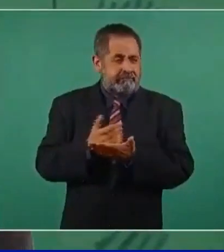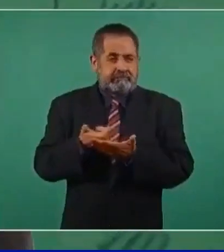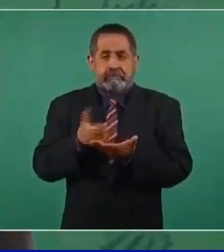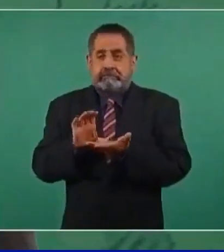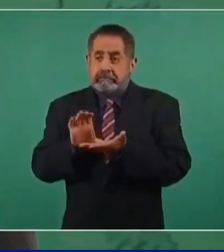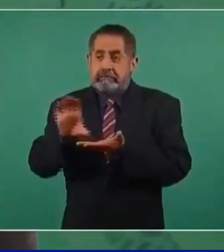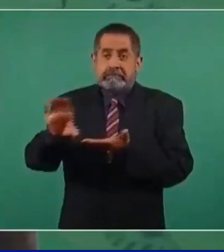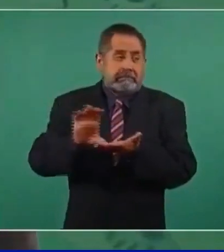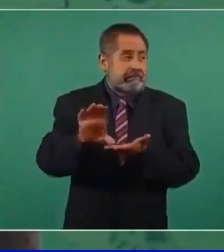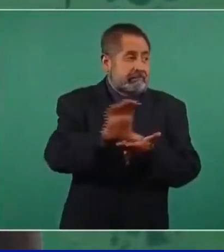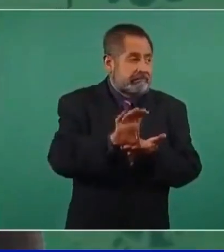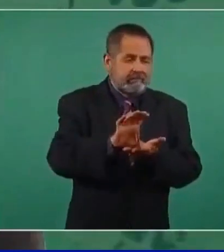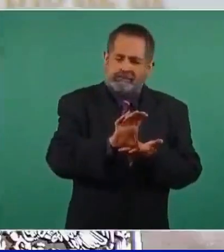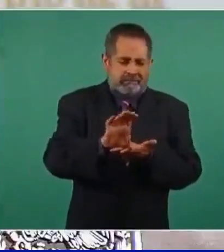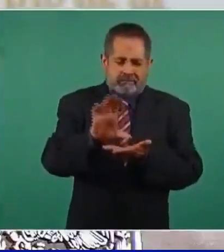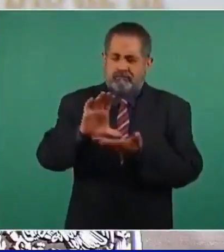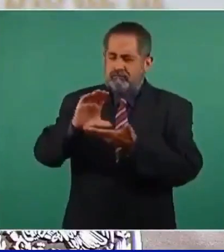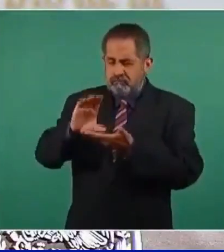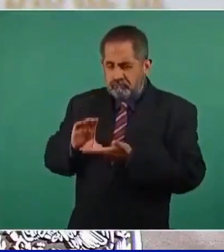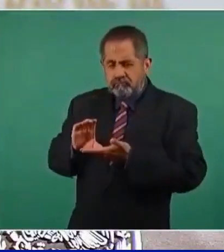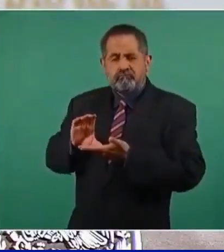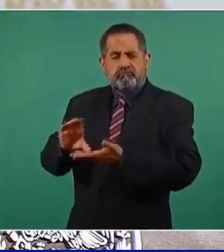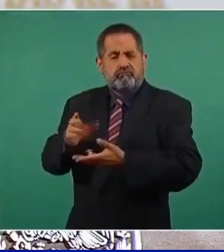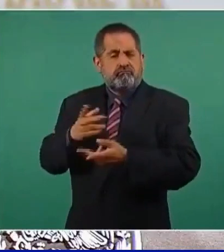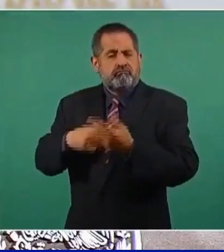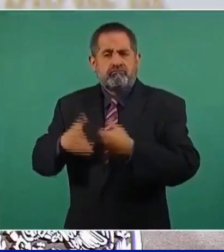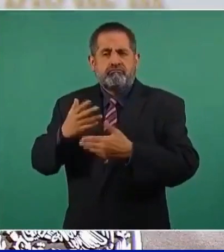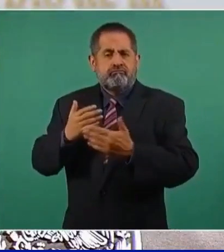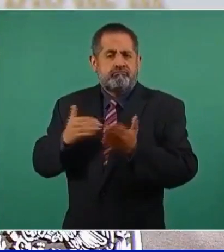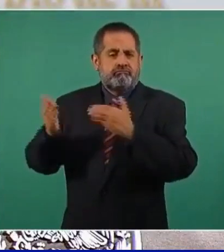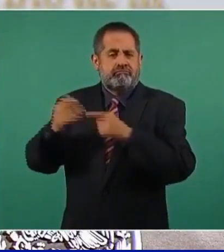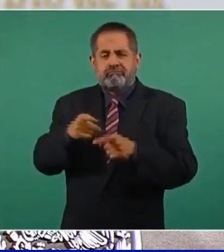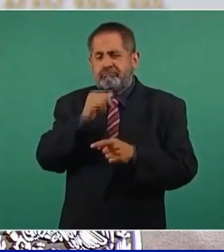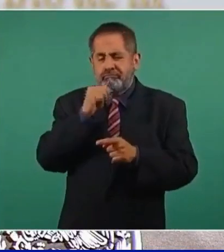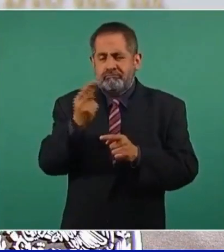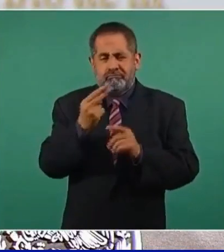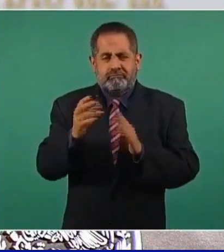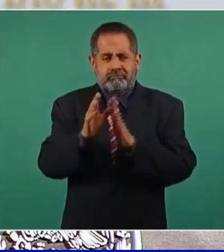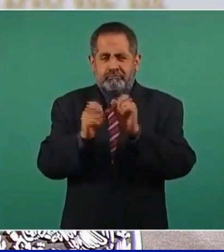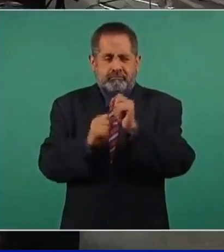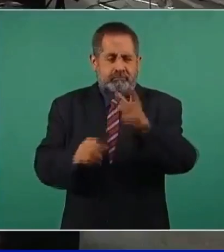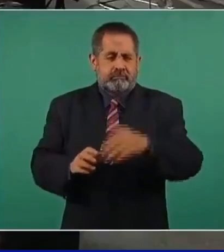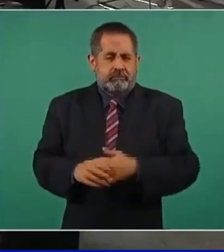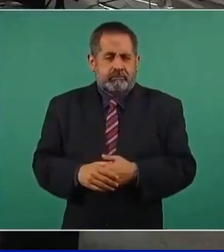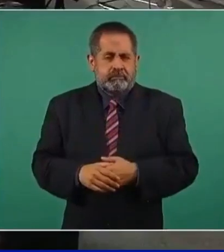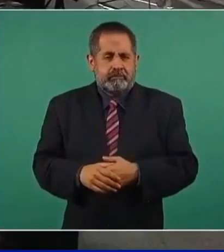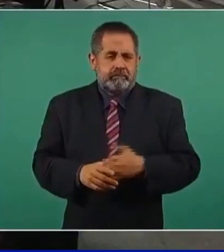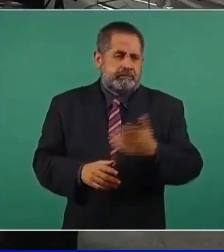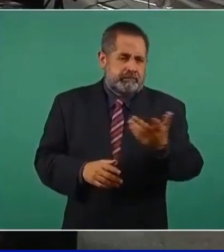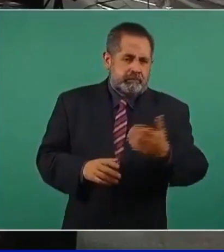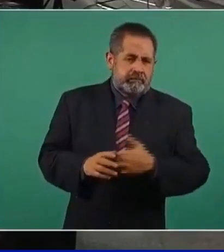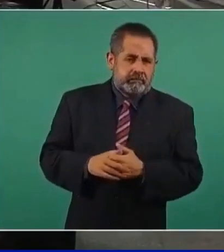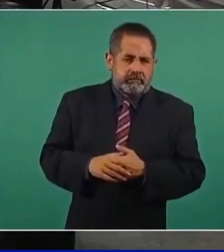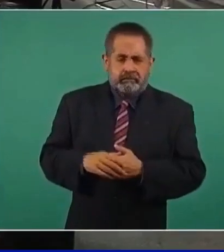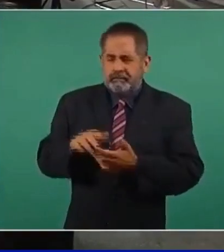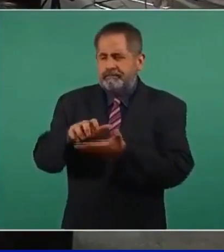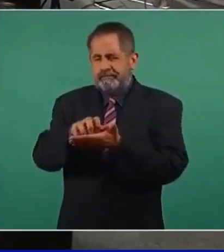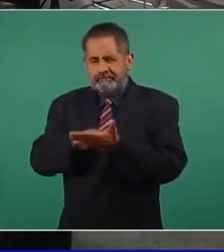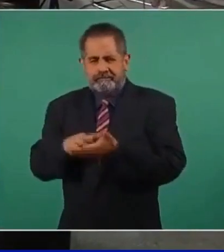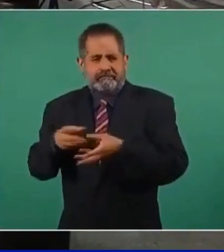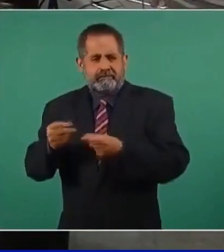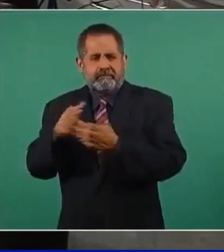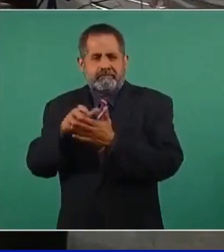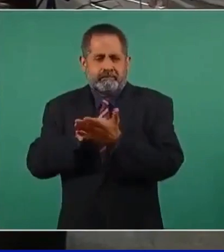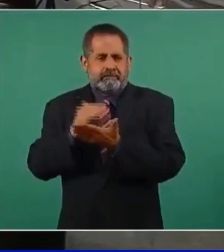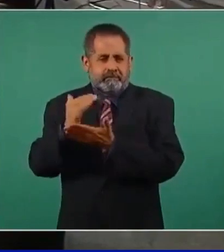para el desarrollo, pero eso no requiere reforma constitucional. Sería en el gasto, ¿no? En el gasto, sí, básicamente.